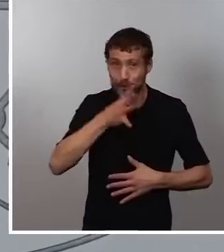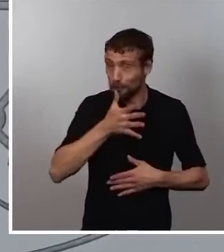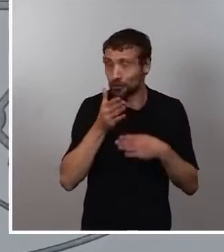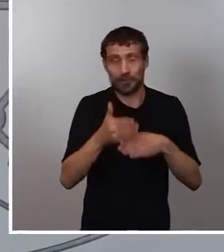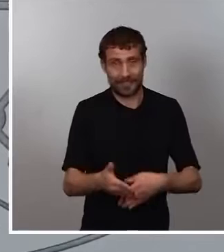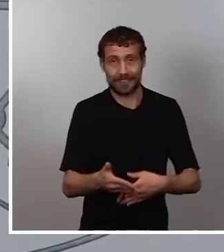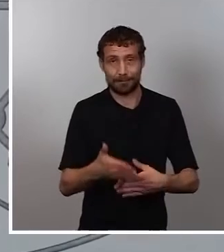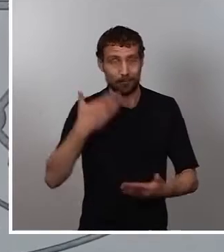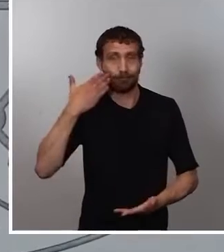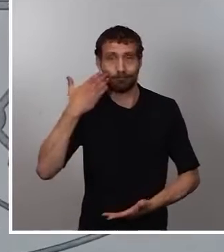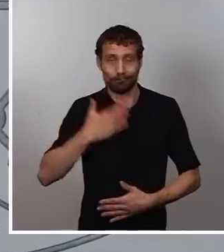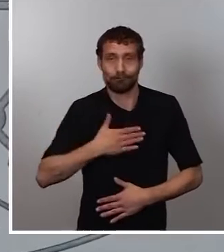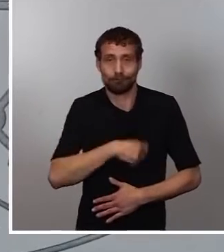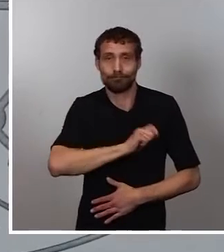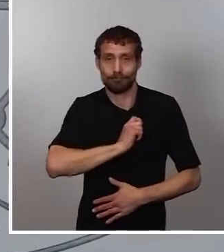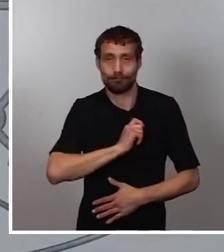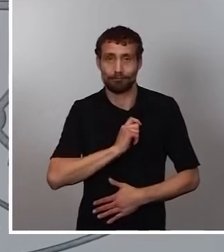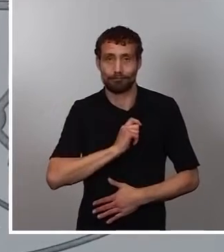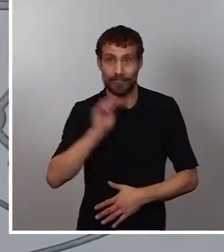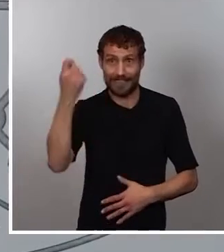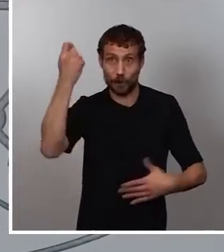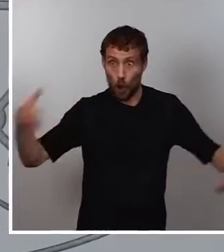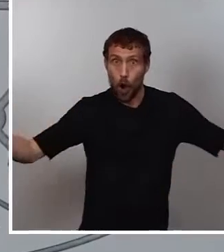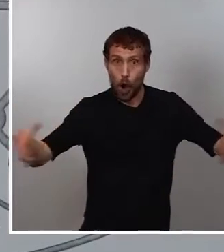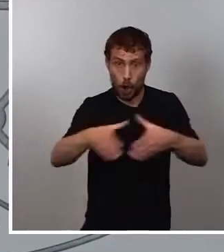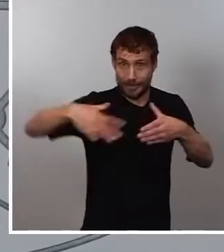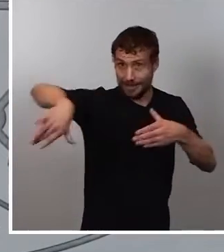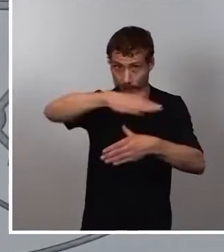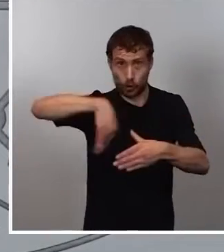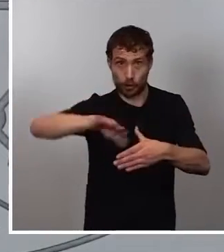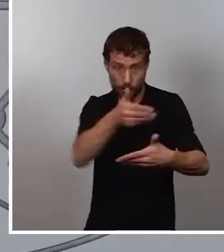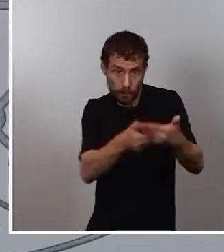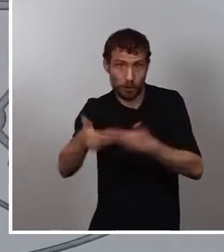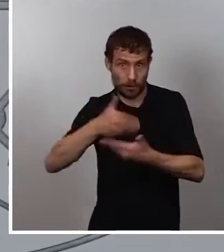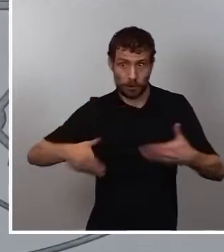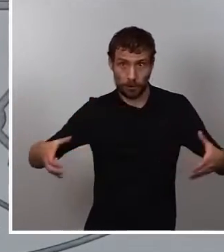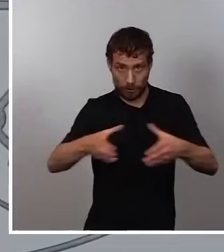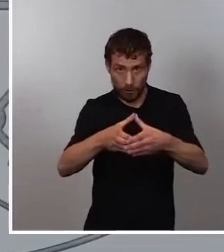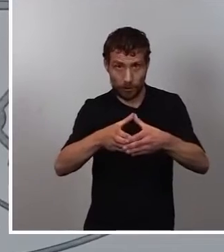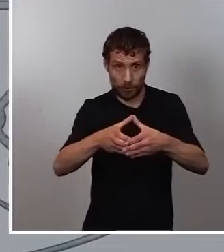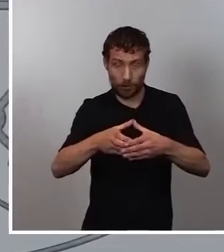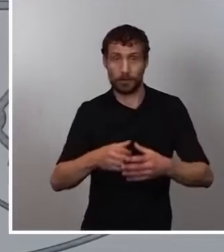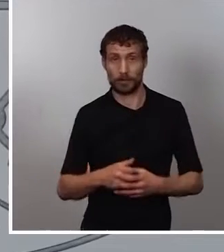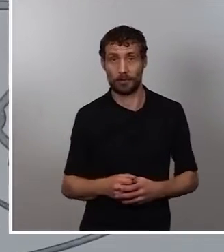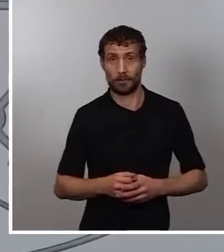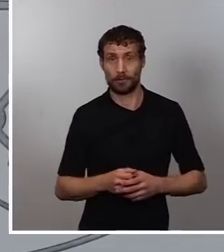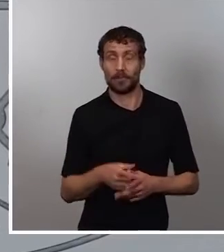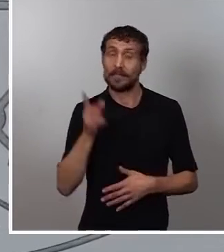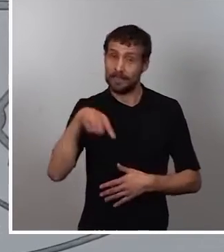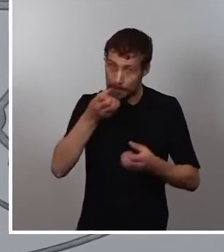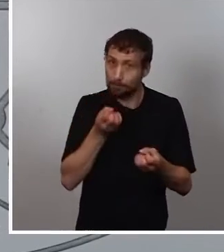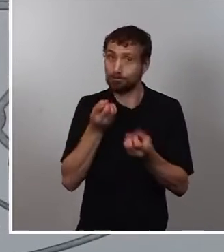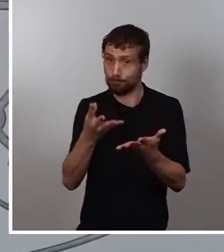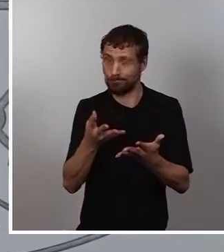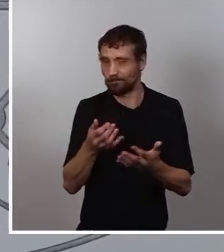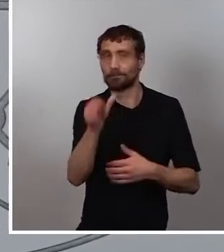del país y un éxito colectivo, un éxito de todos. Quiero compartir también que esta semana van a llegar